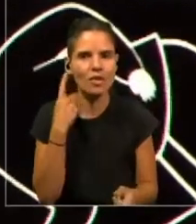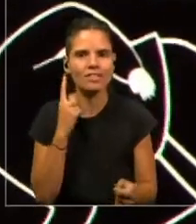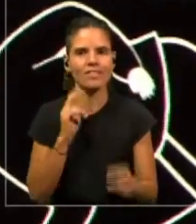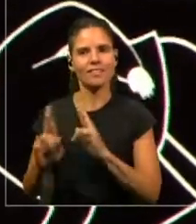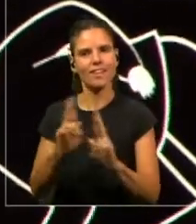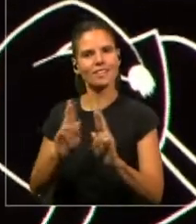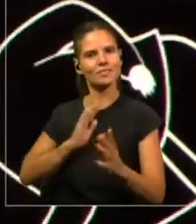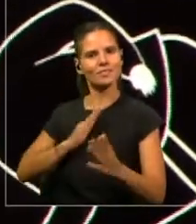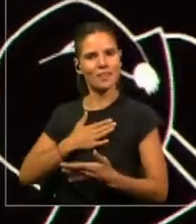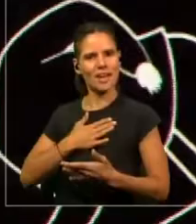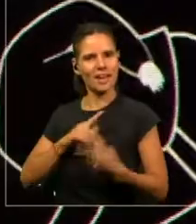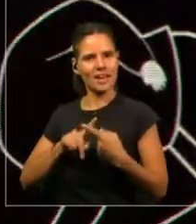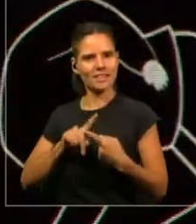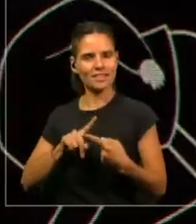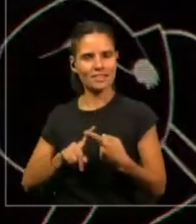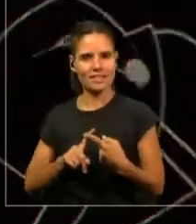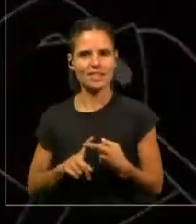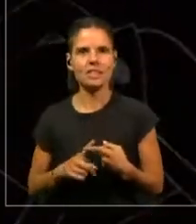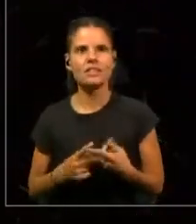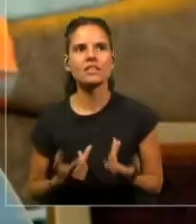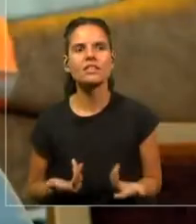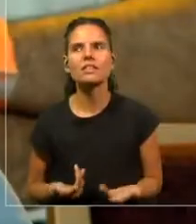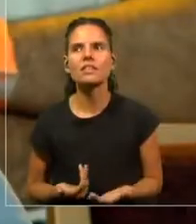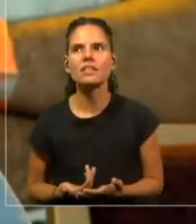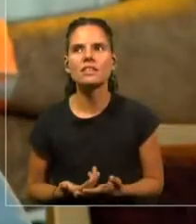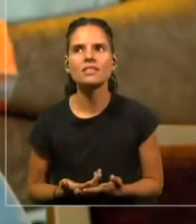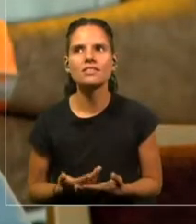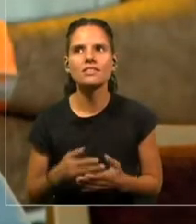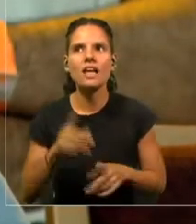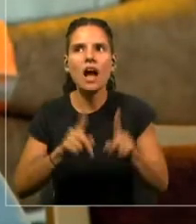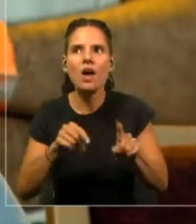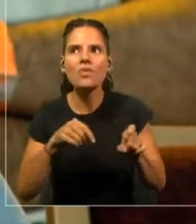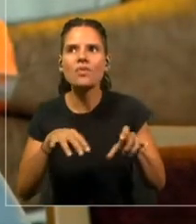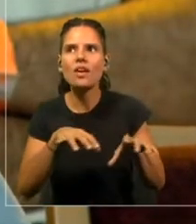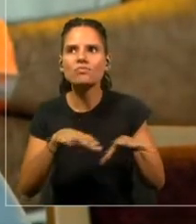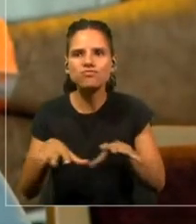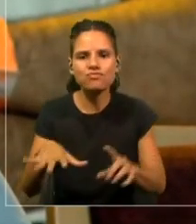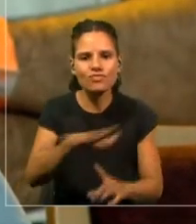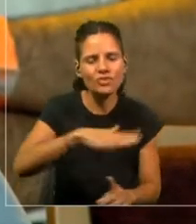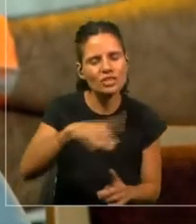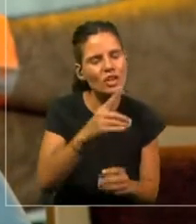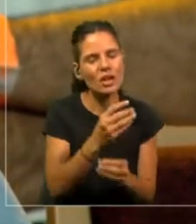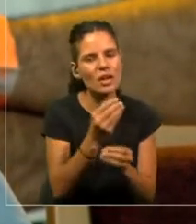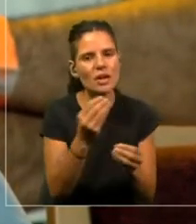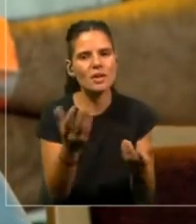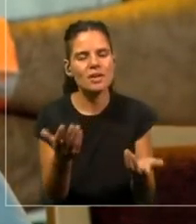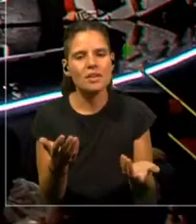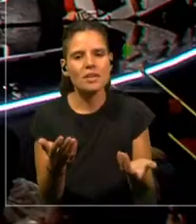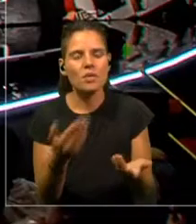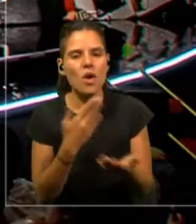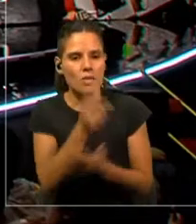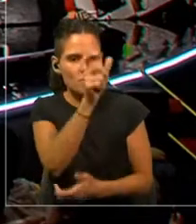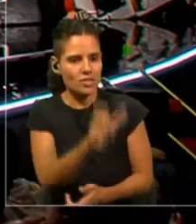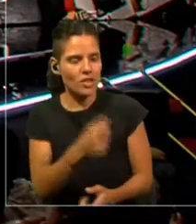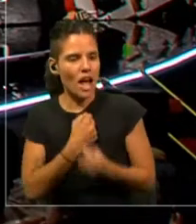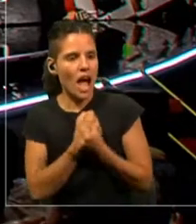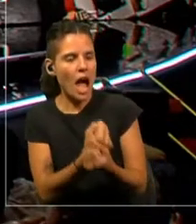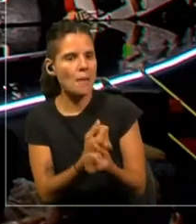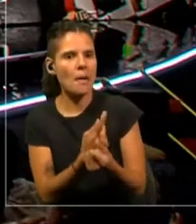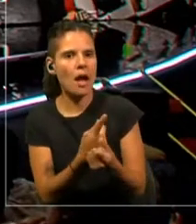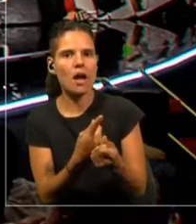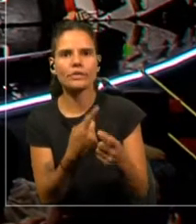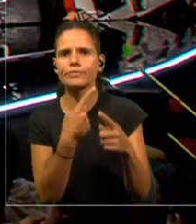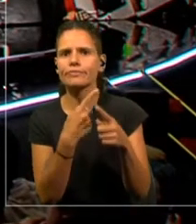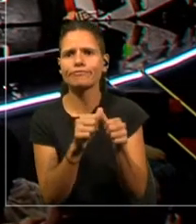Y en algunos casos es muy difícil cuando la persona que tú amas está en otro lugar.